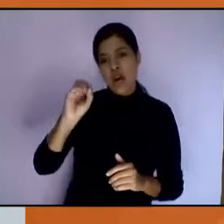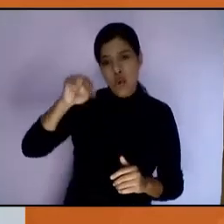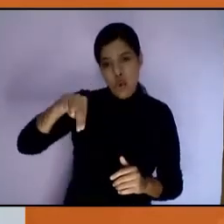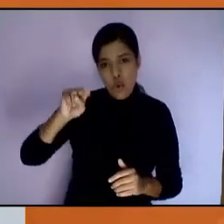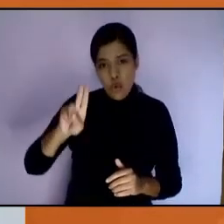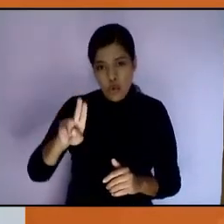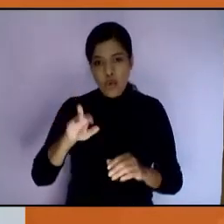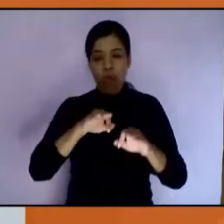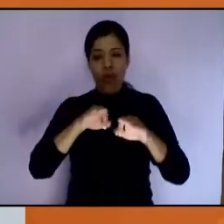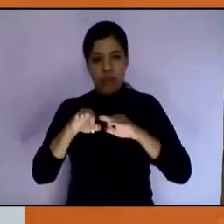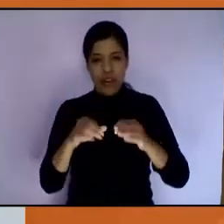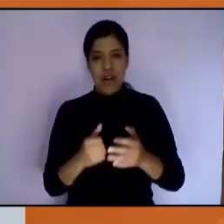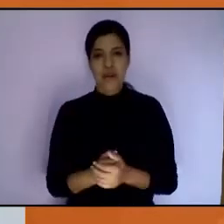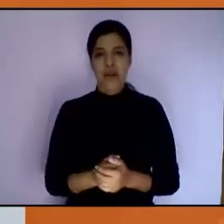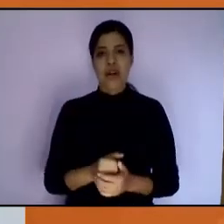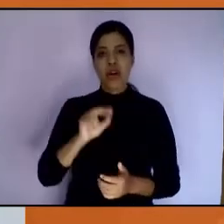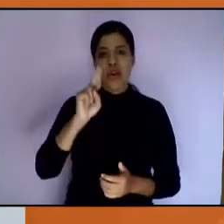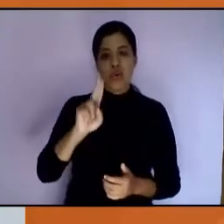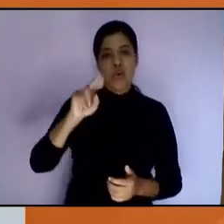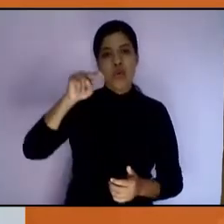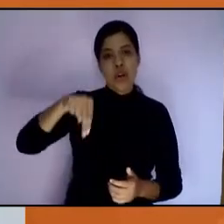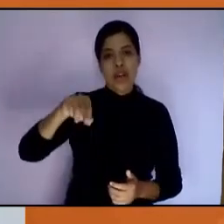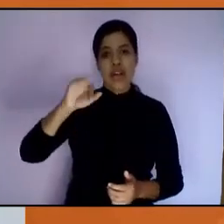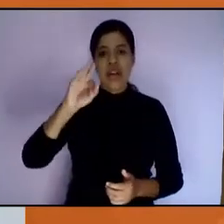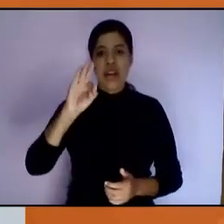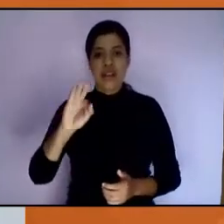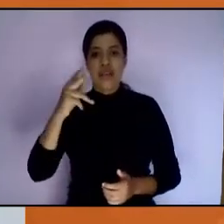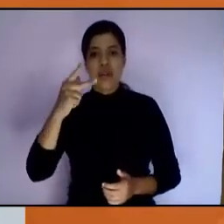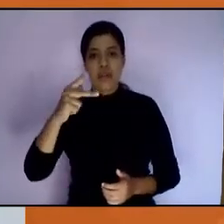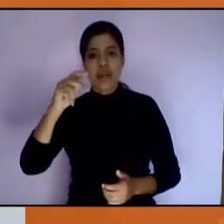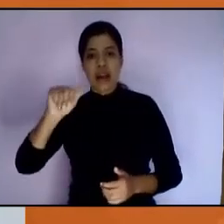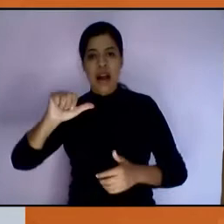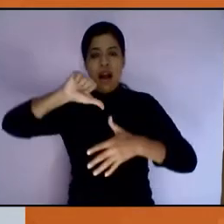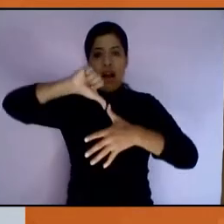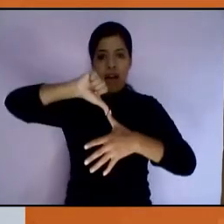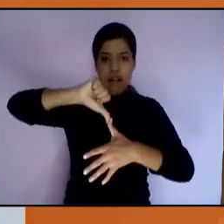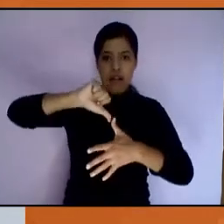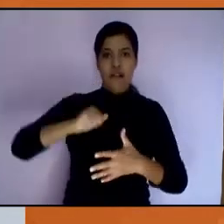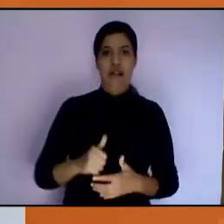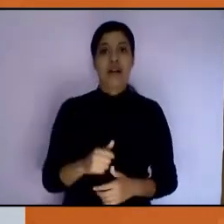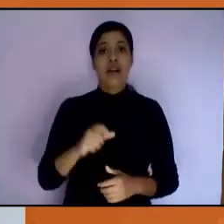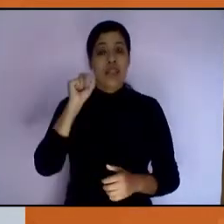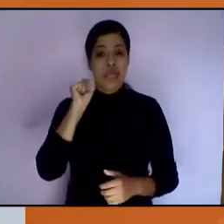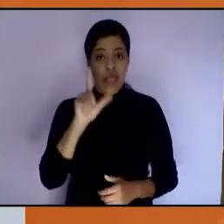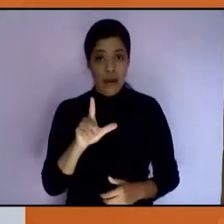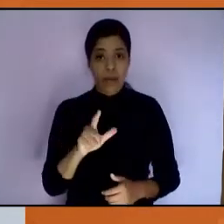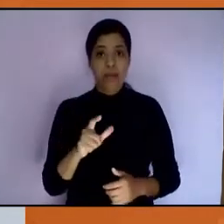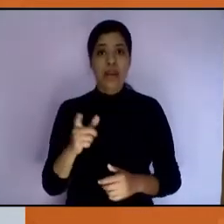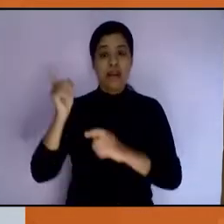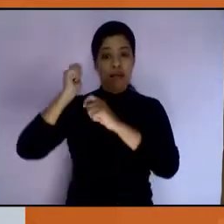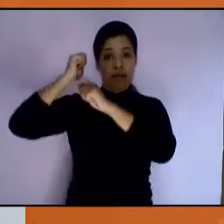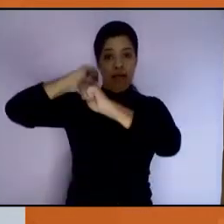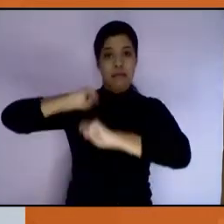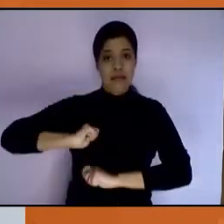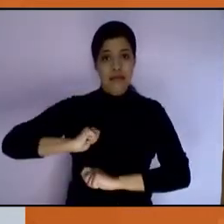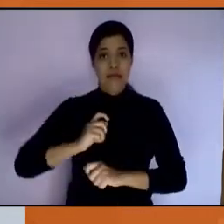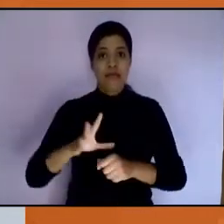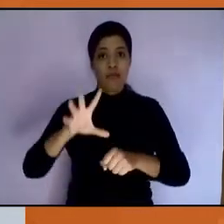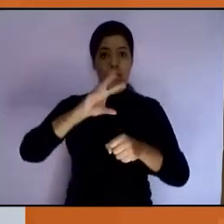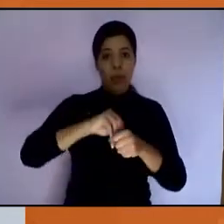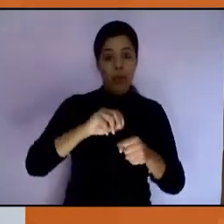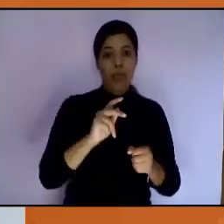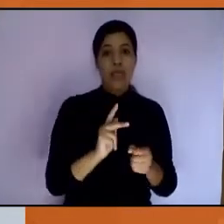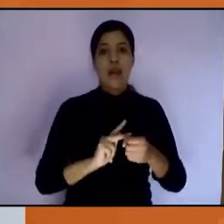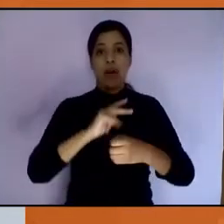de la UNFPA para América Latina y el Caribe, quien además coordina la implementación del programa